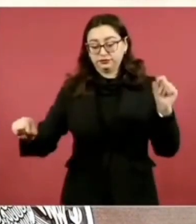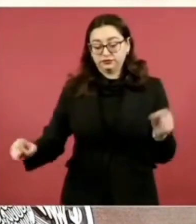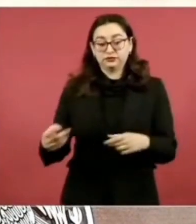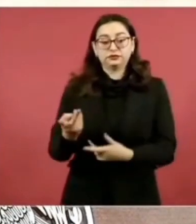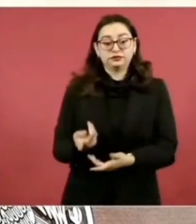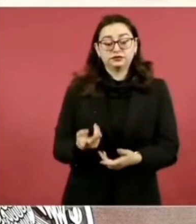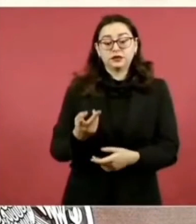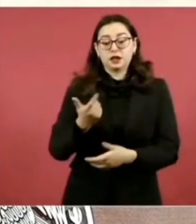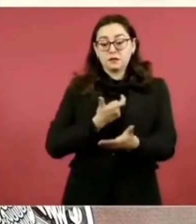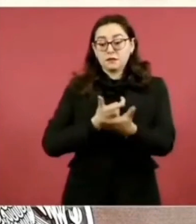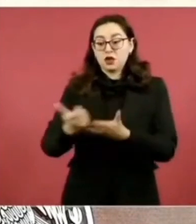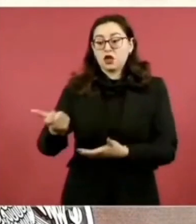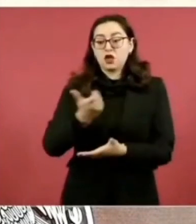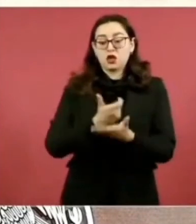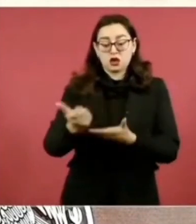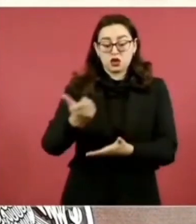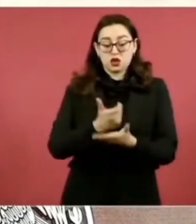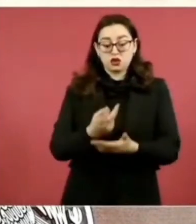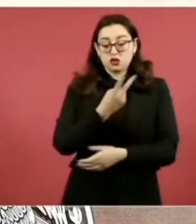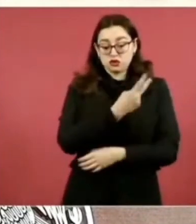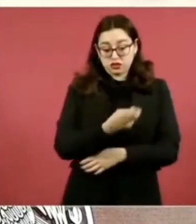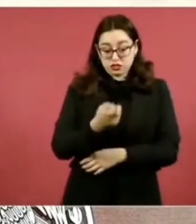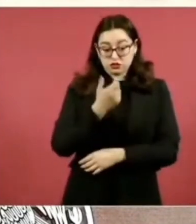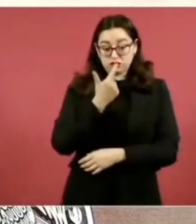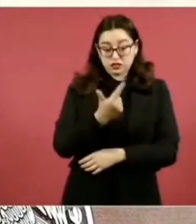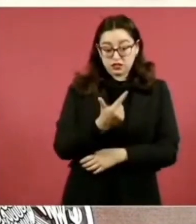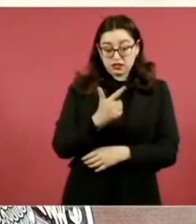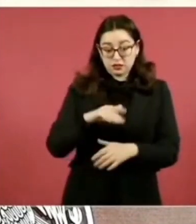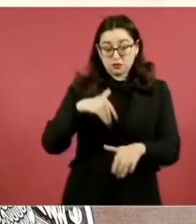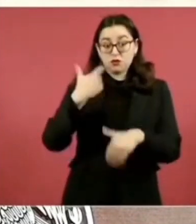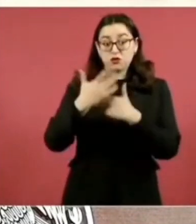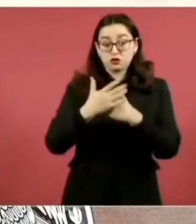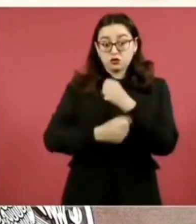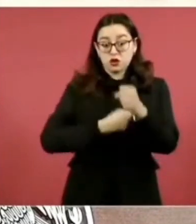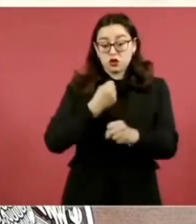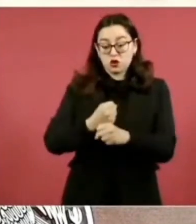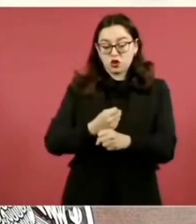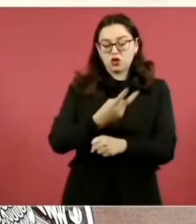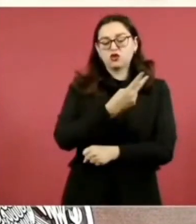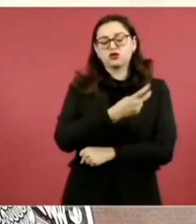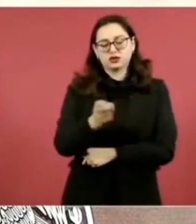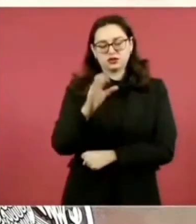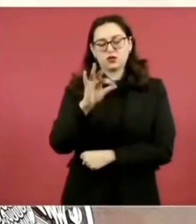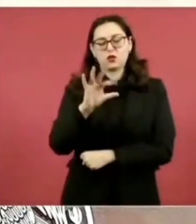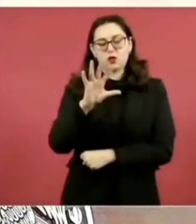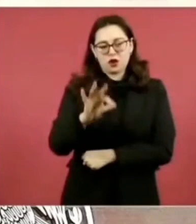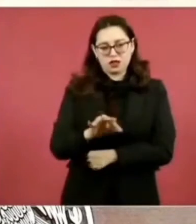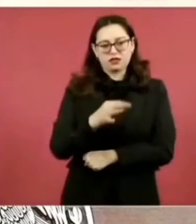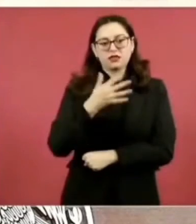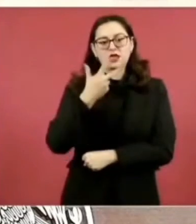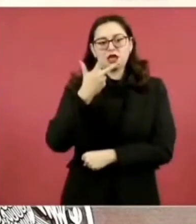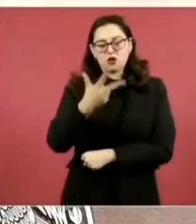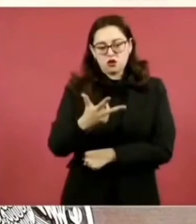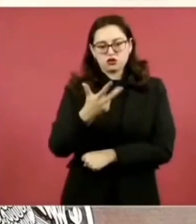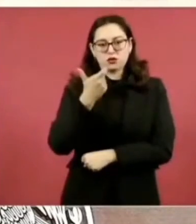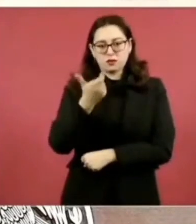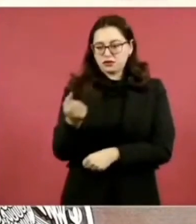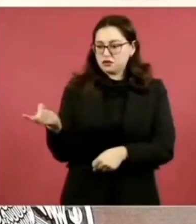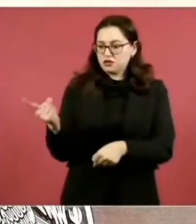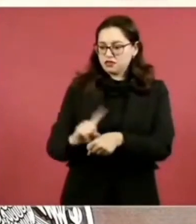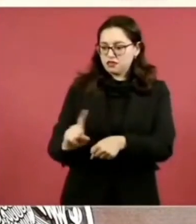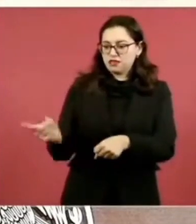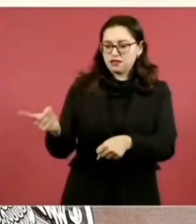.44 a 248.93 pesos diarios, lo cual